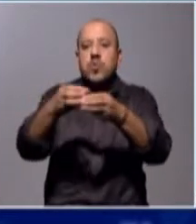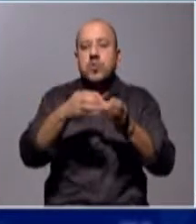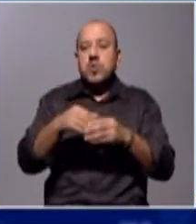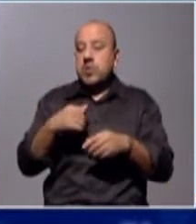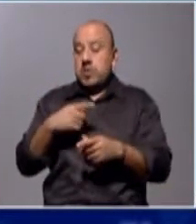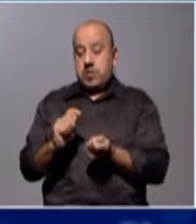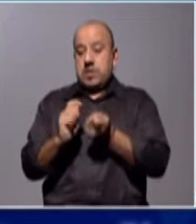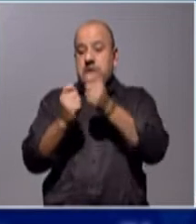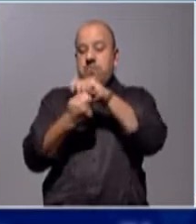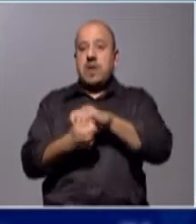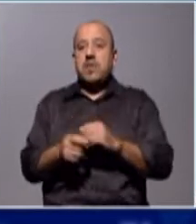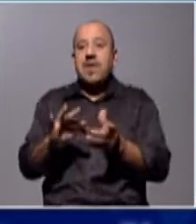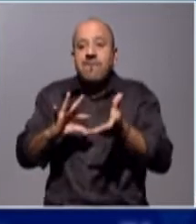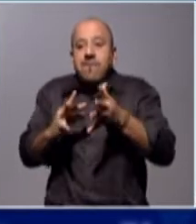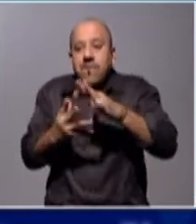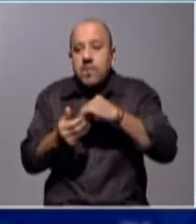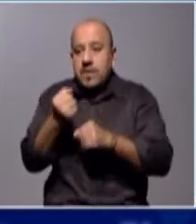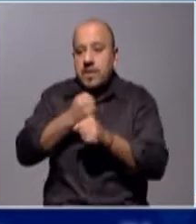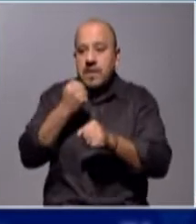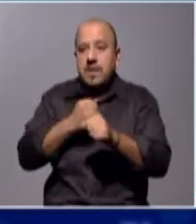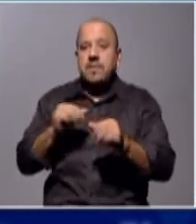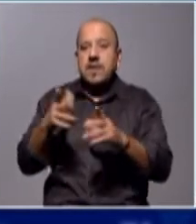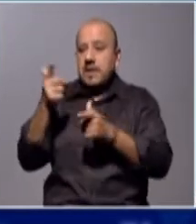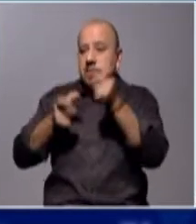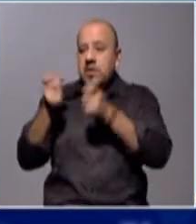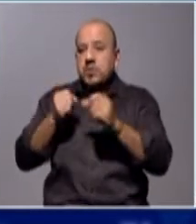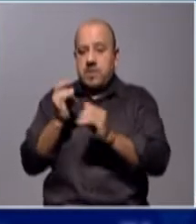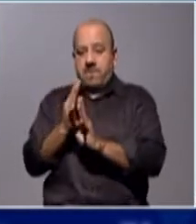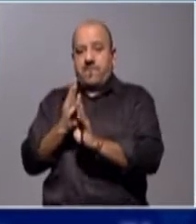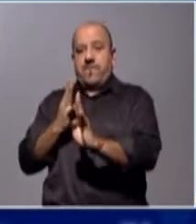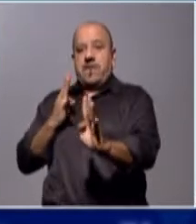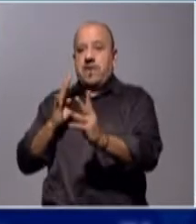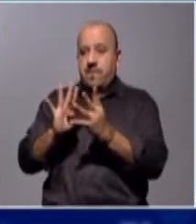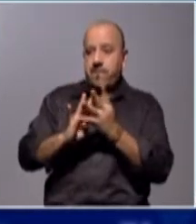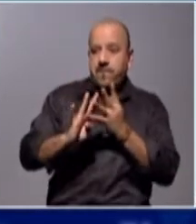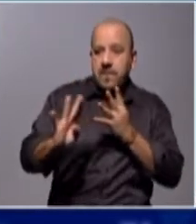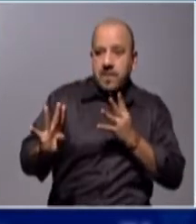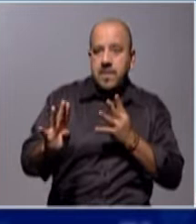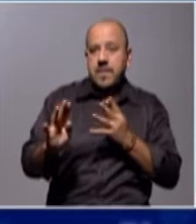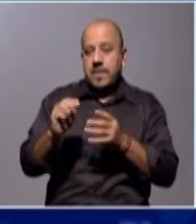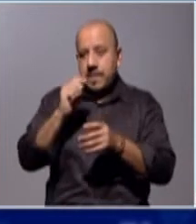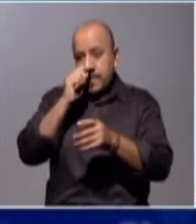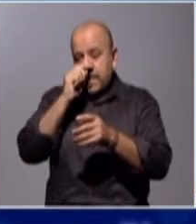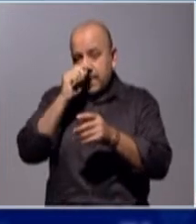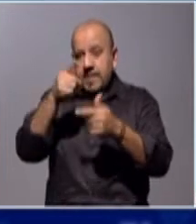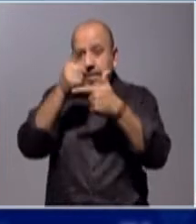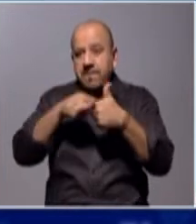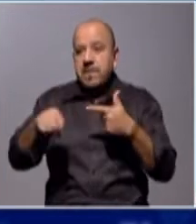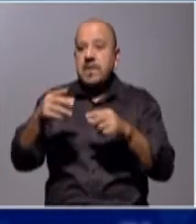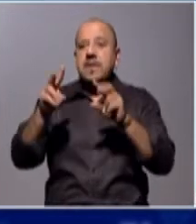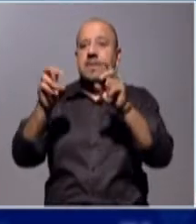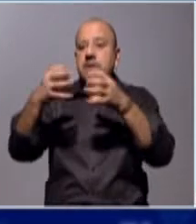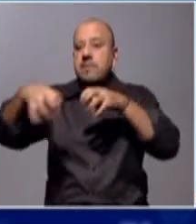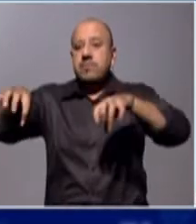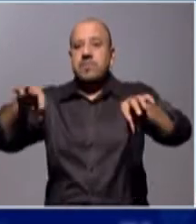que cambiar el modelo operativo para que la gente no se aglomerara, incluso en nuestro caso dividir pacientes respiratorios, no